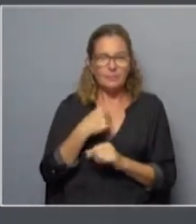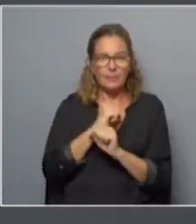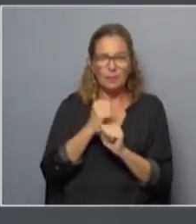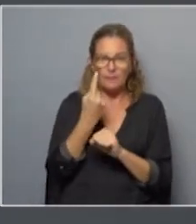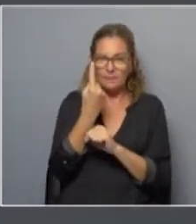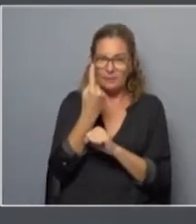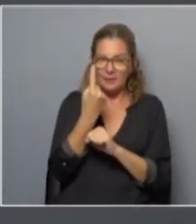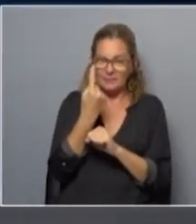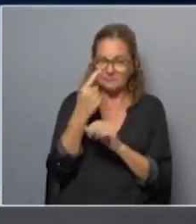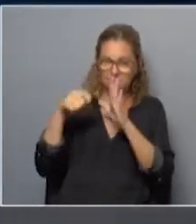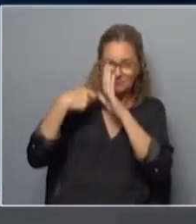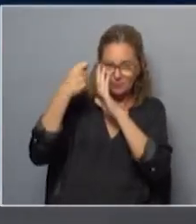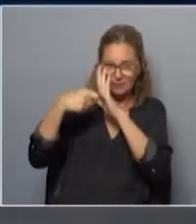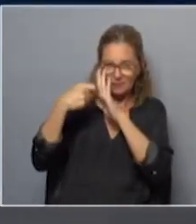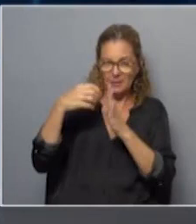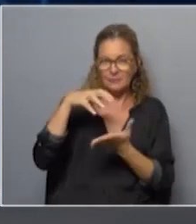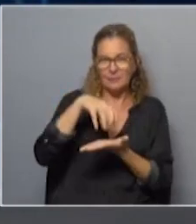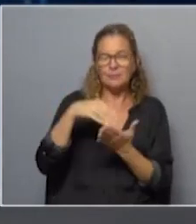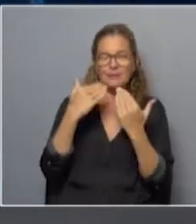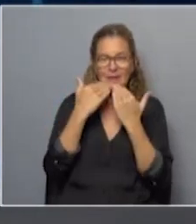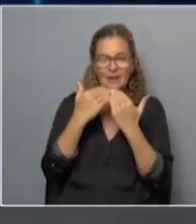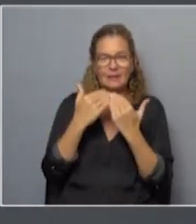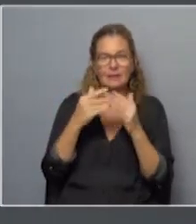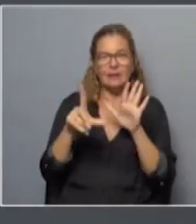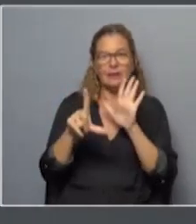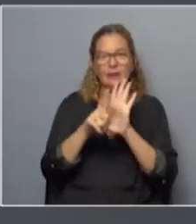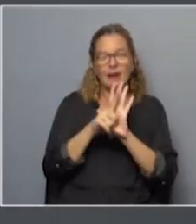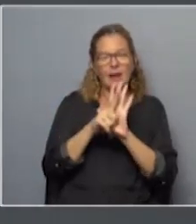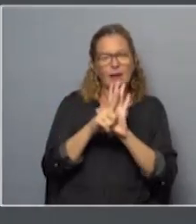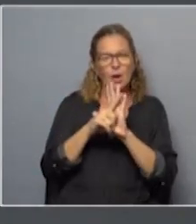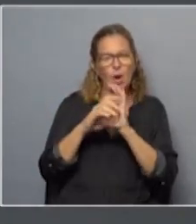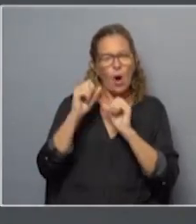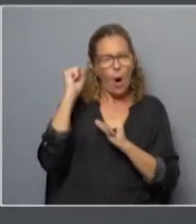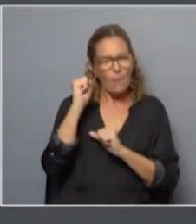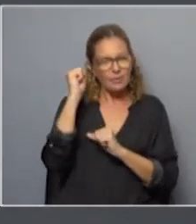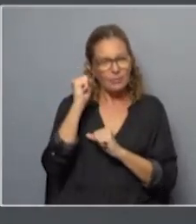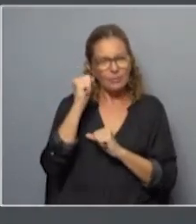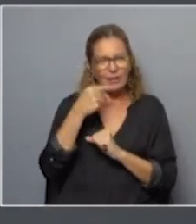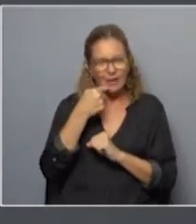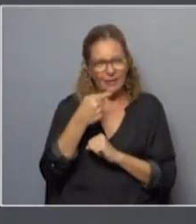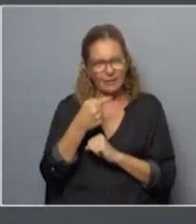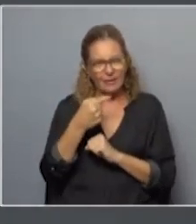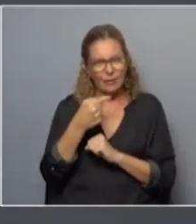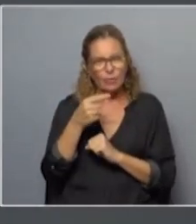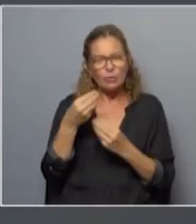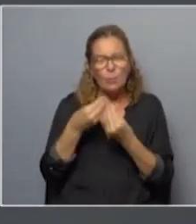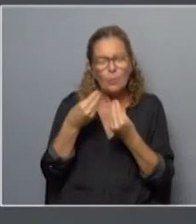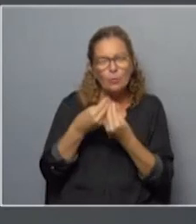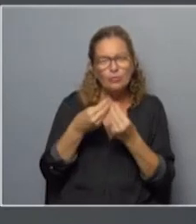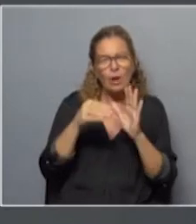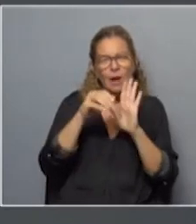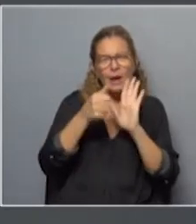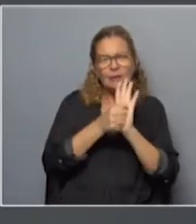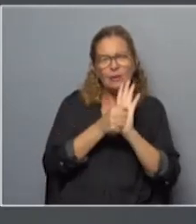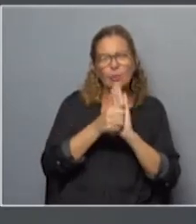inaugurar con ustedes este espacio. Muchas gracias. Ley ómnibus, la ley de urgente consideración, que así se les llama cuando tienen muchos artículos. Son